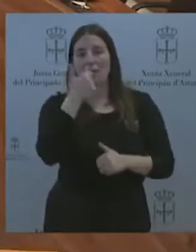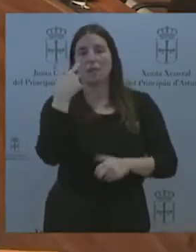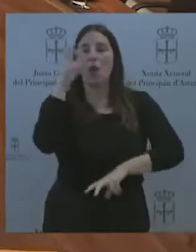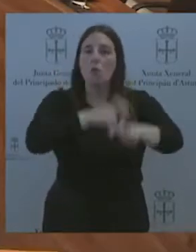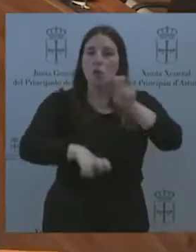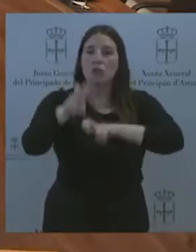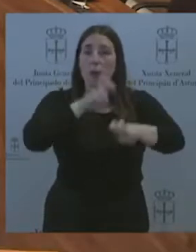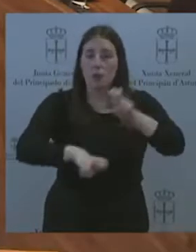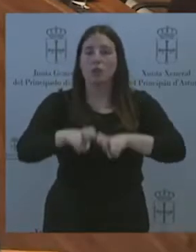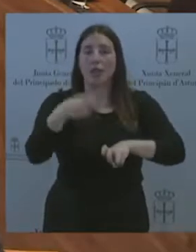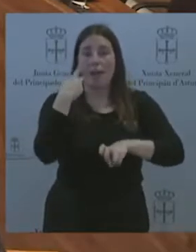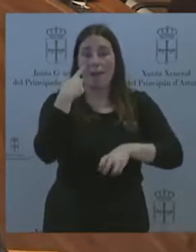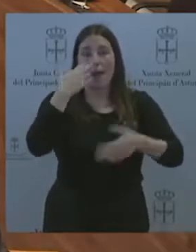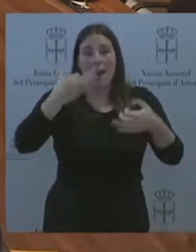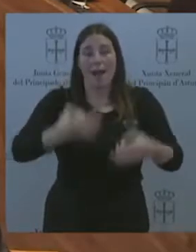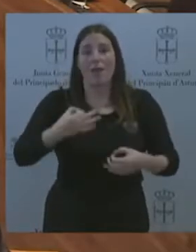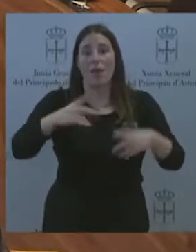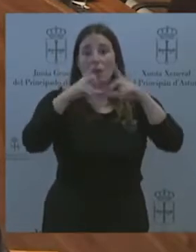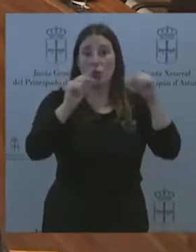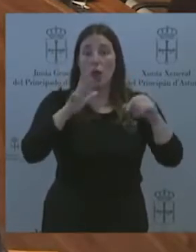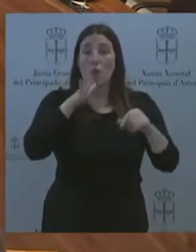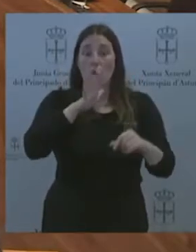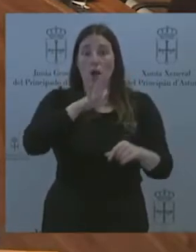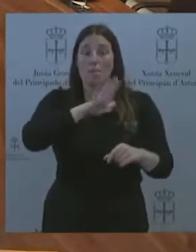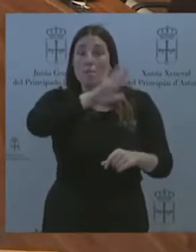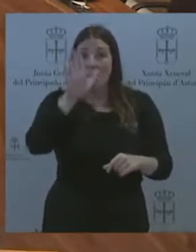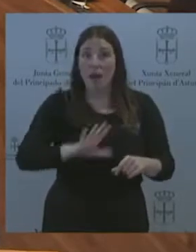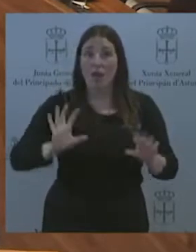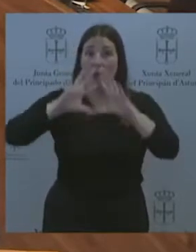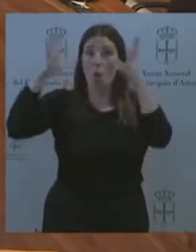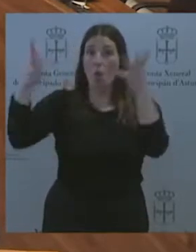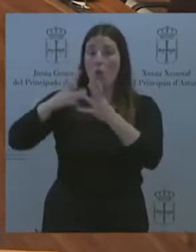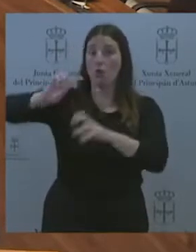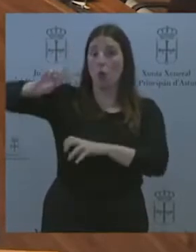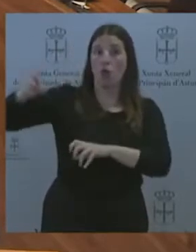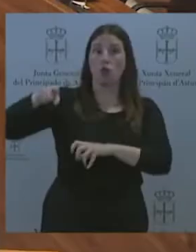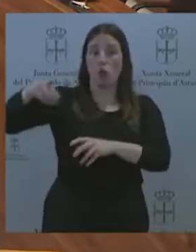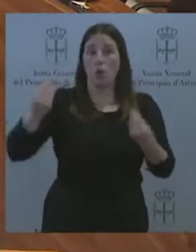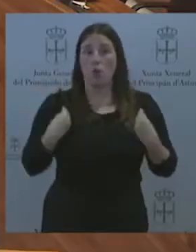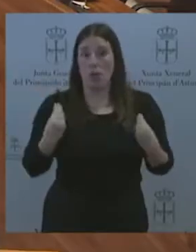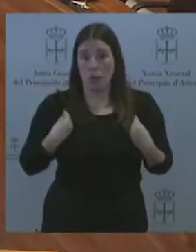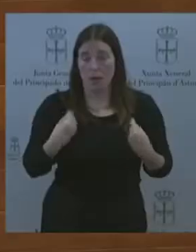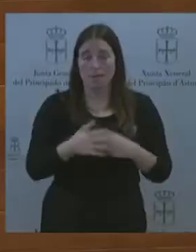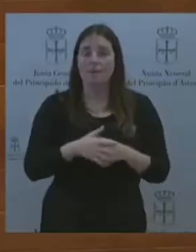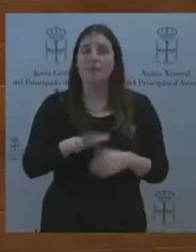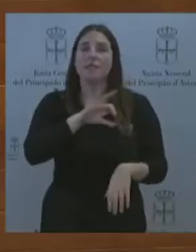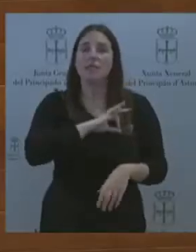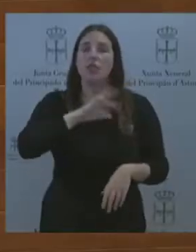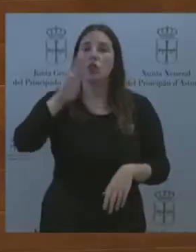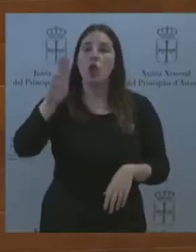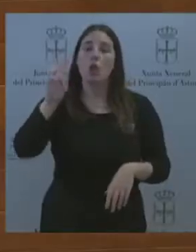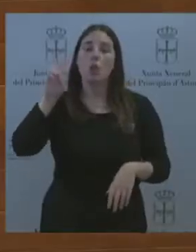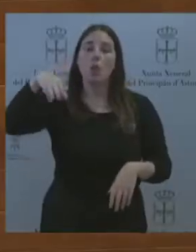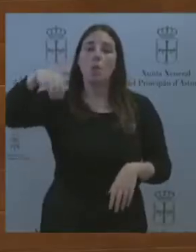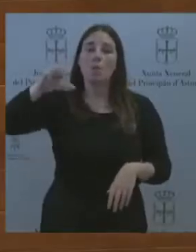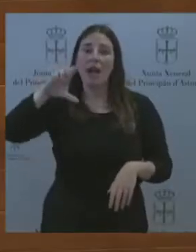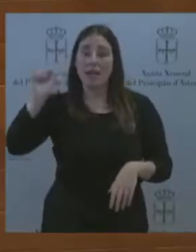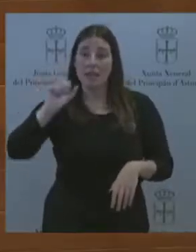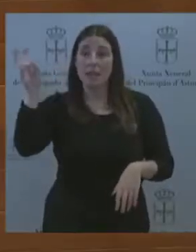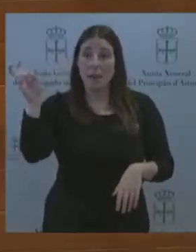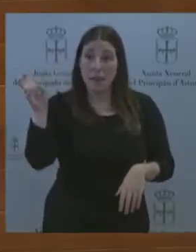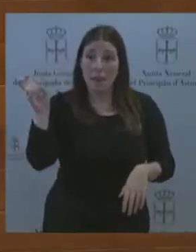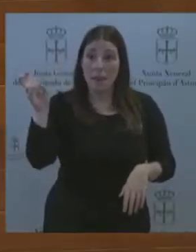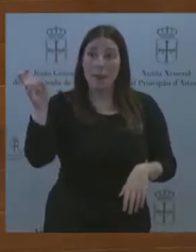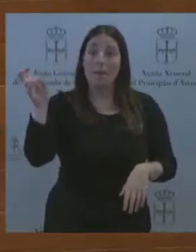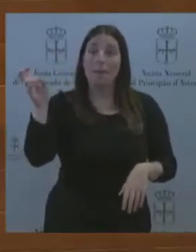que nos pintan sus socios comunistas. Señor Pumares, venga bien y no venga con